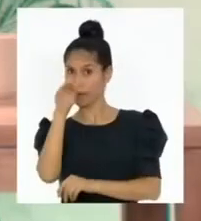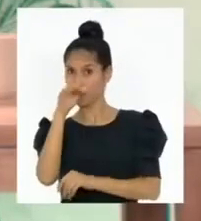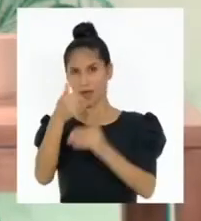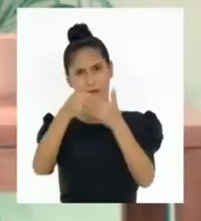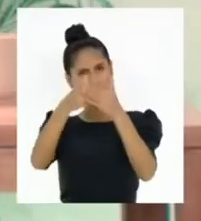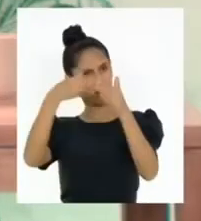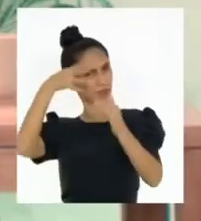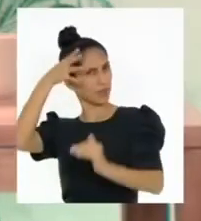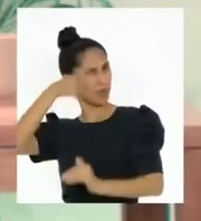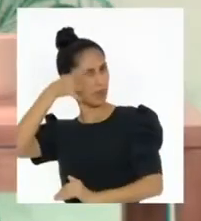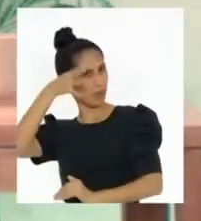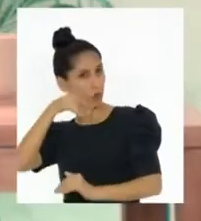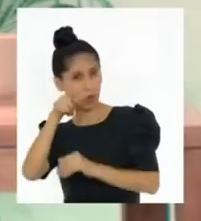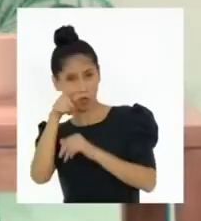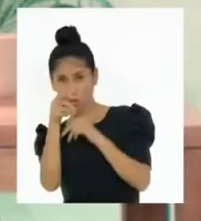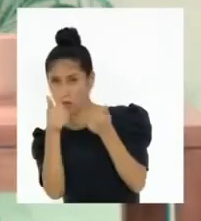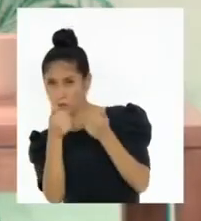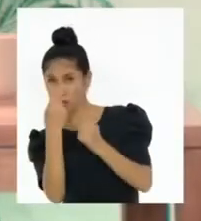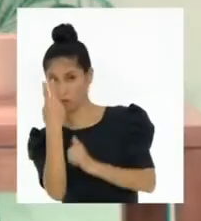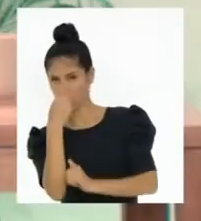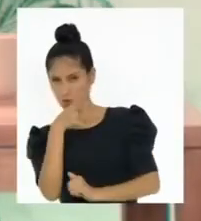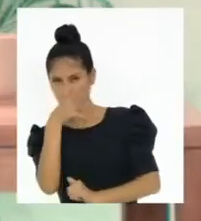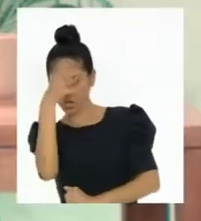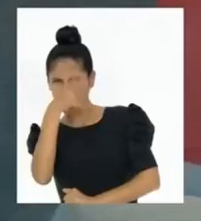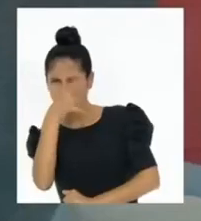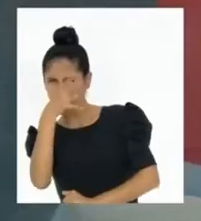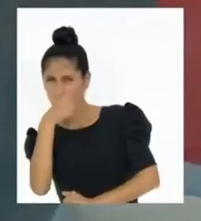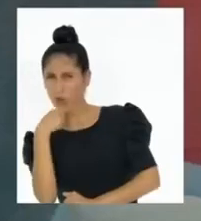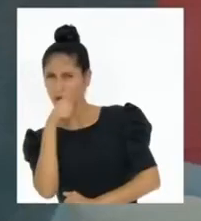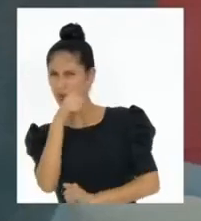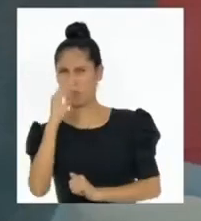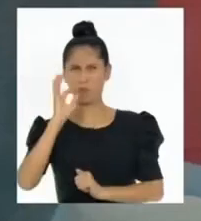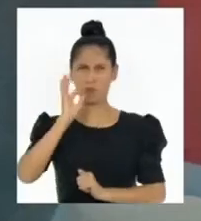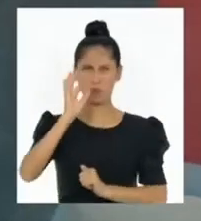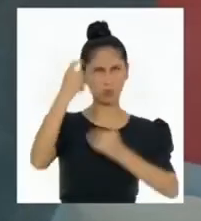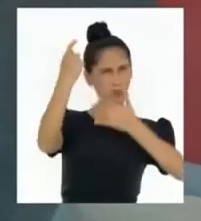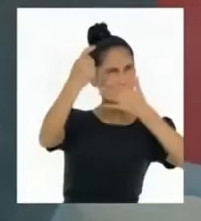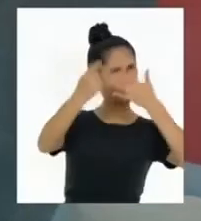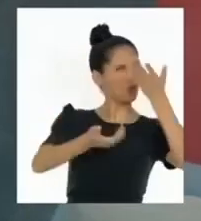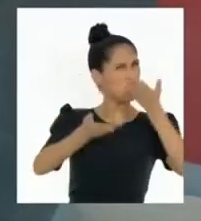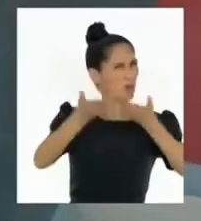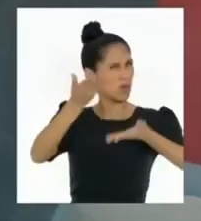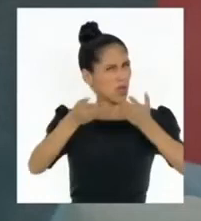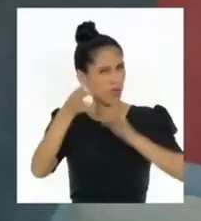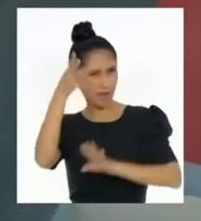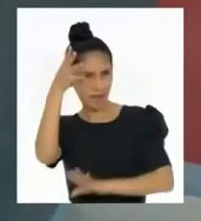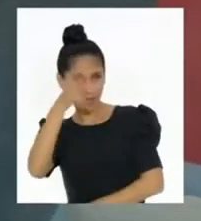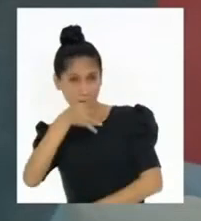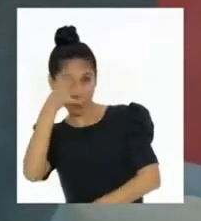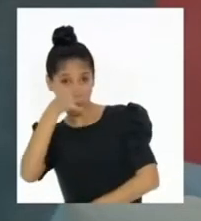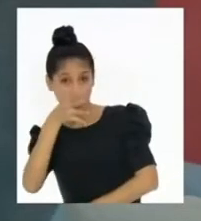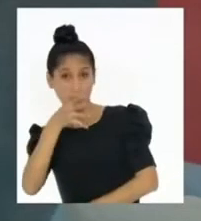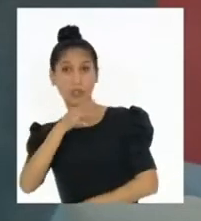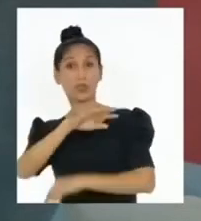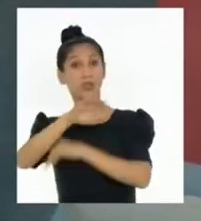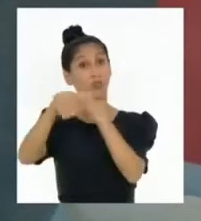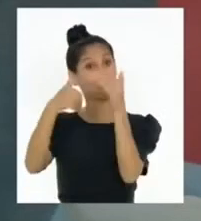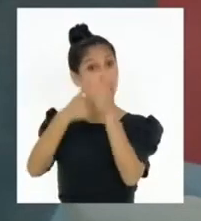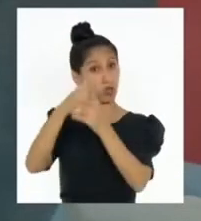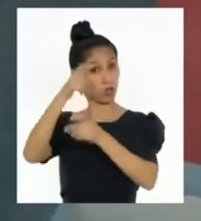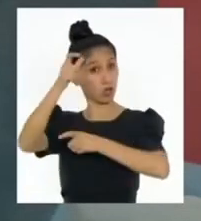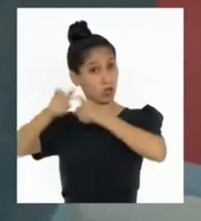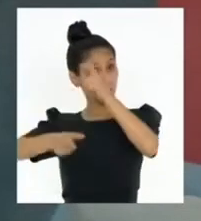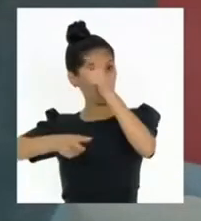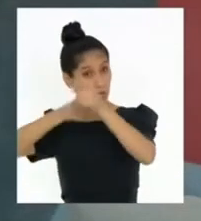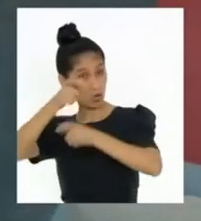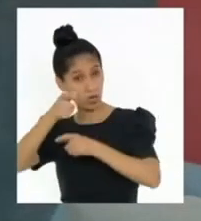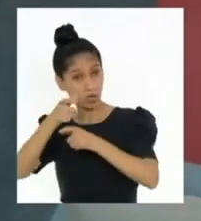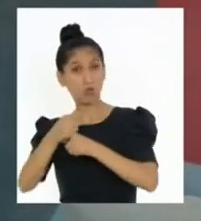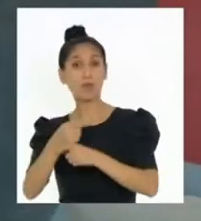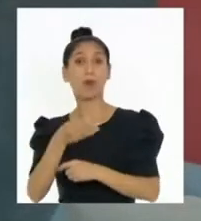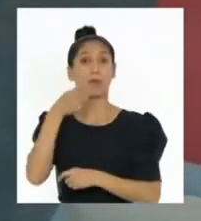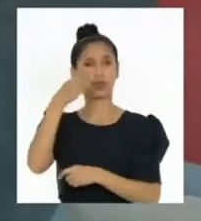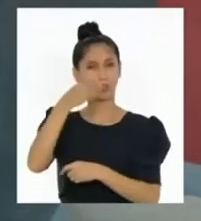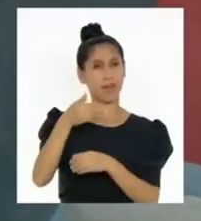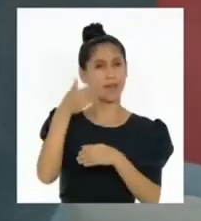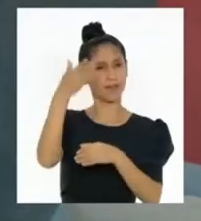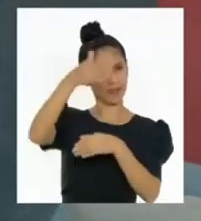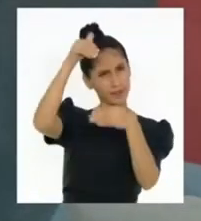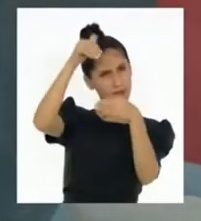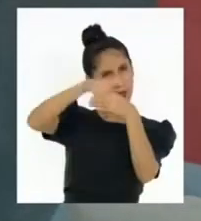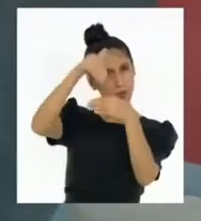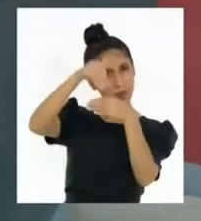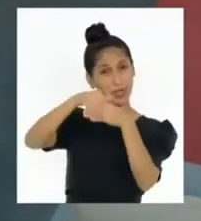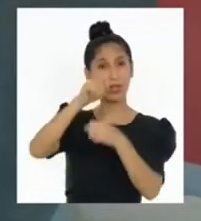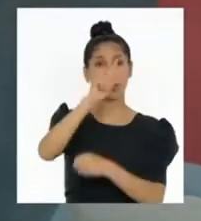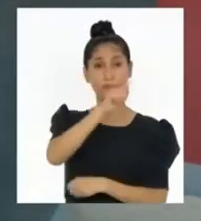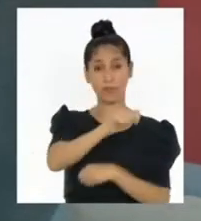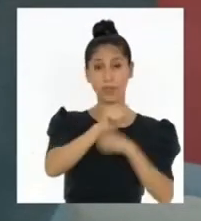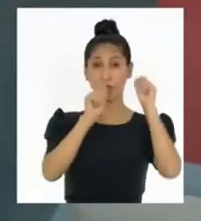conocer su hoja de vida y propuestas. Las peruanas y peruanos votaremos en 1.874 distritos del territorio nacional